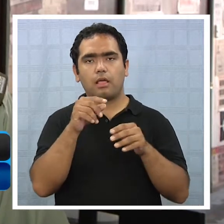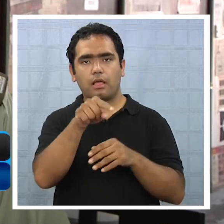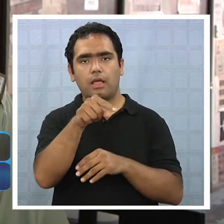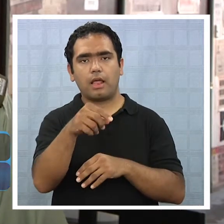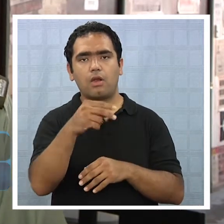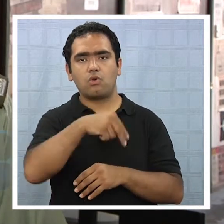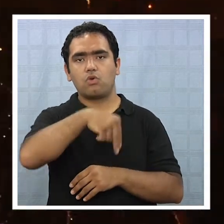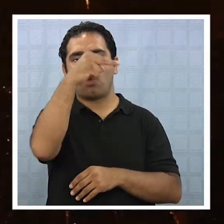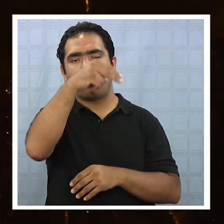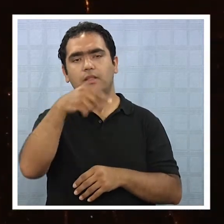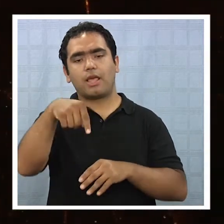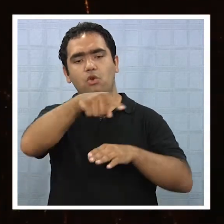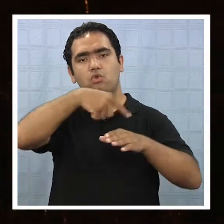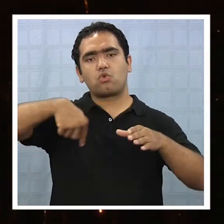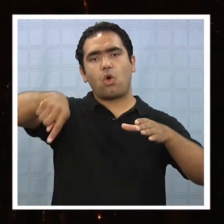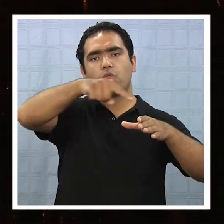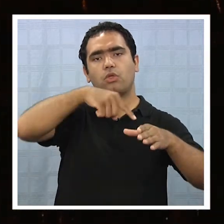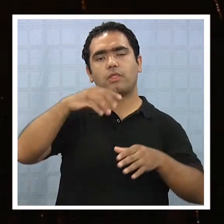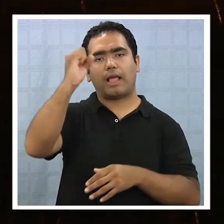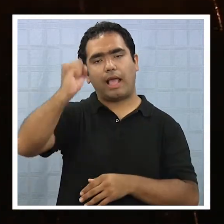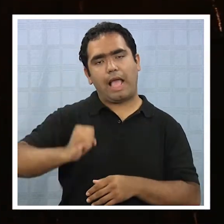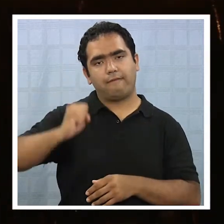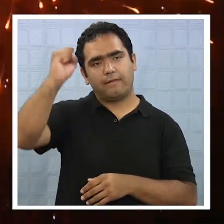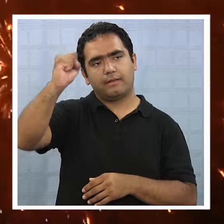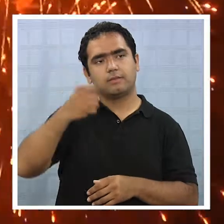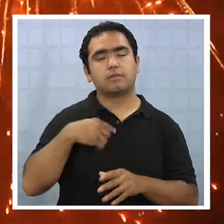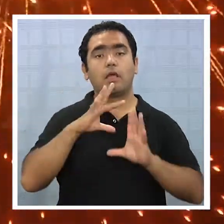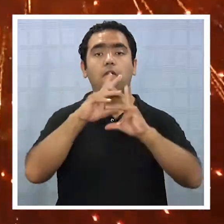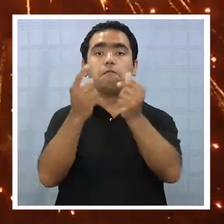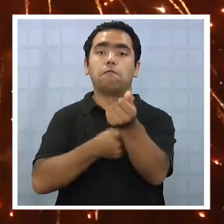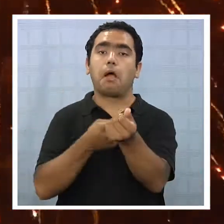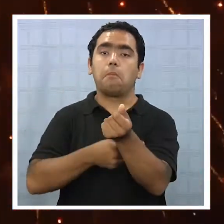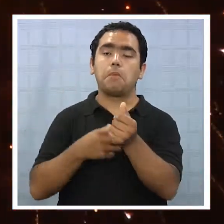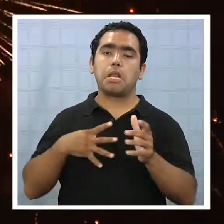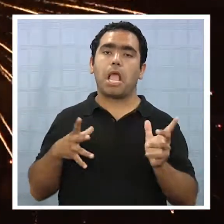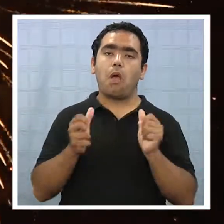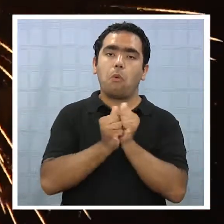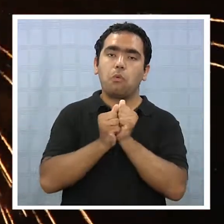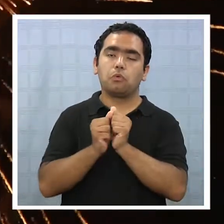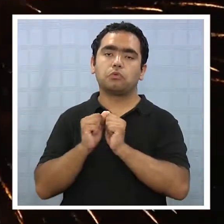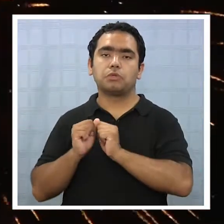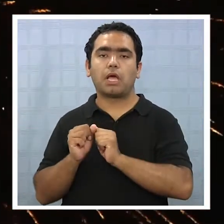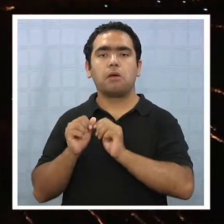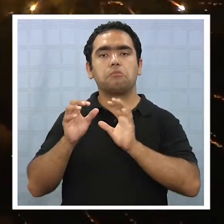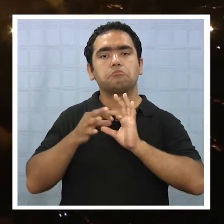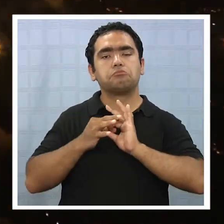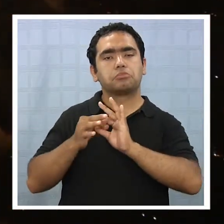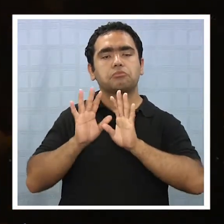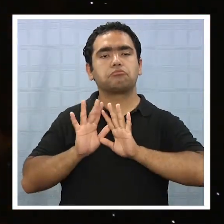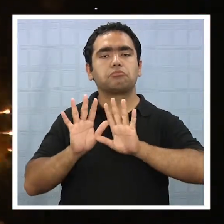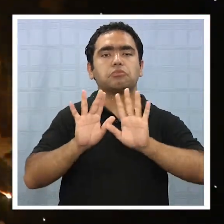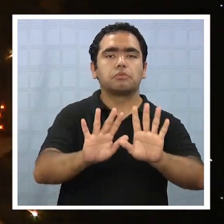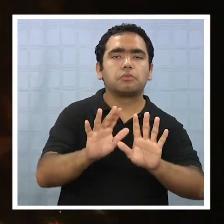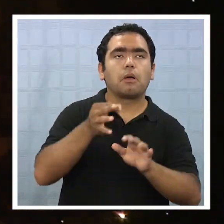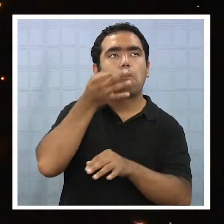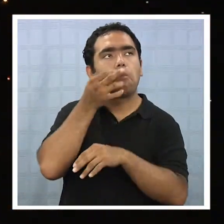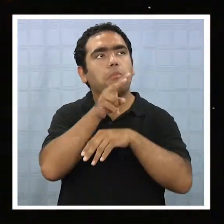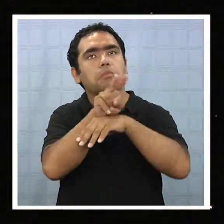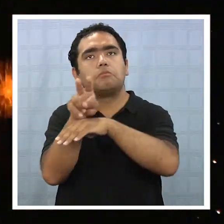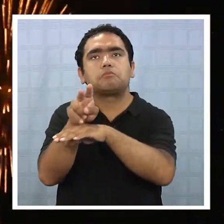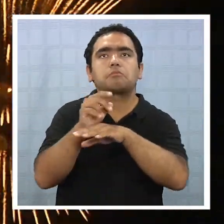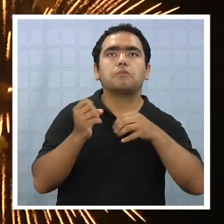desde la Rotonda Cabancha. Así nosotros aseguramos que las familias vayan a concurrir a presenciar los fuegos artificiales sin ningún inconveniente.